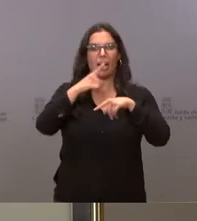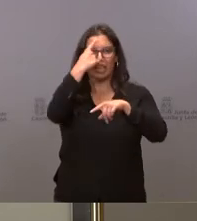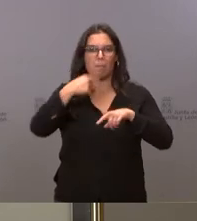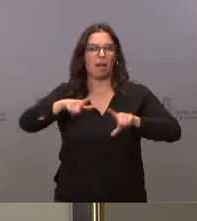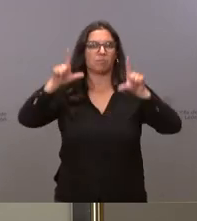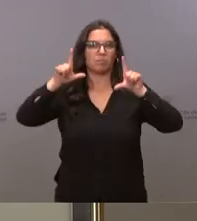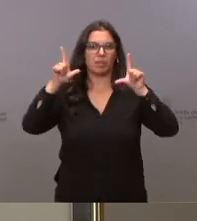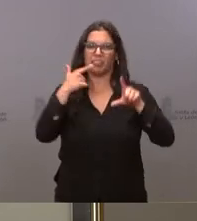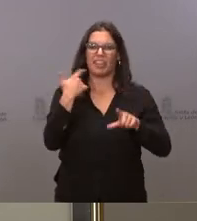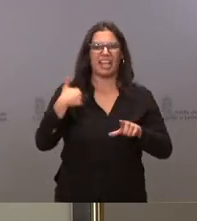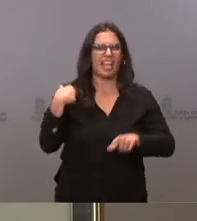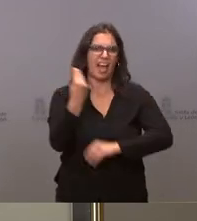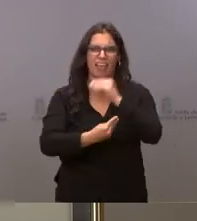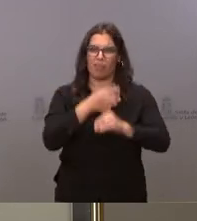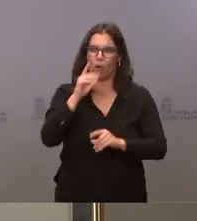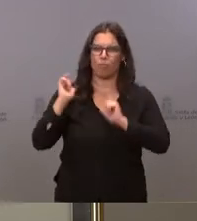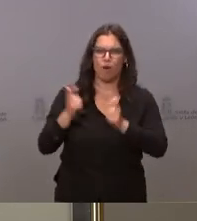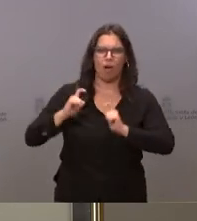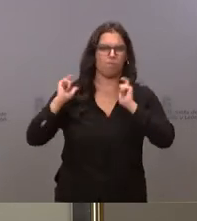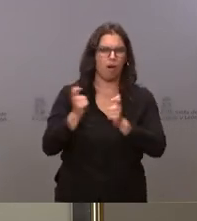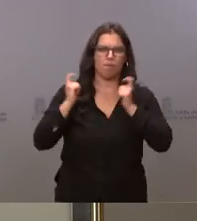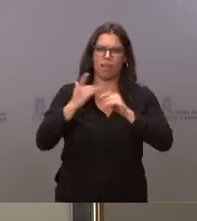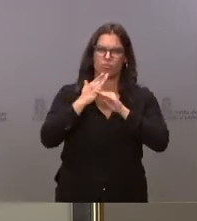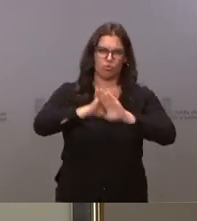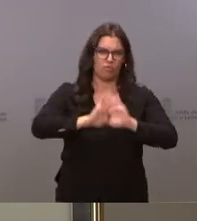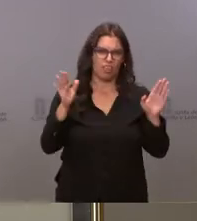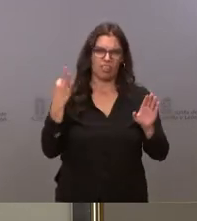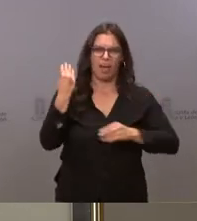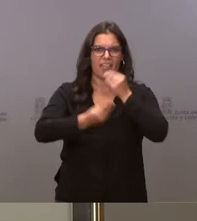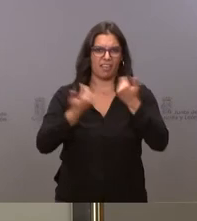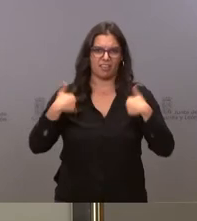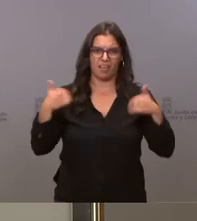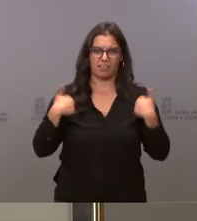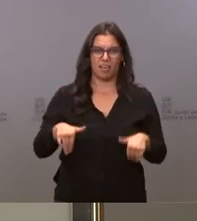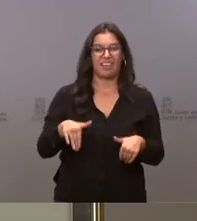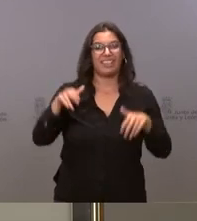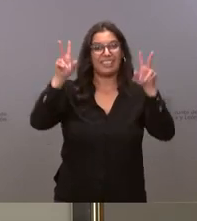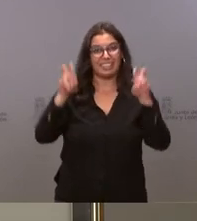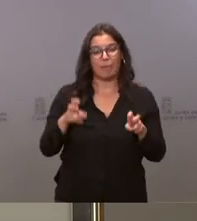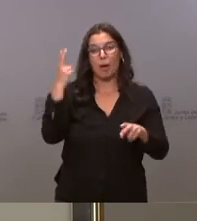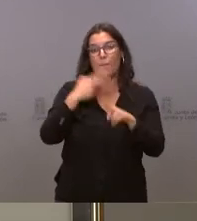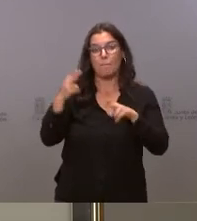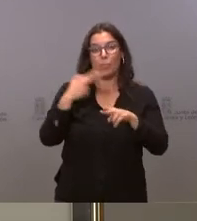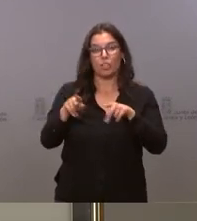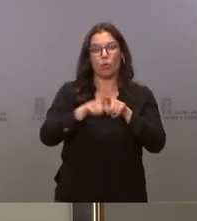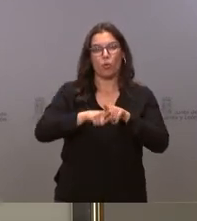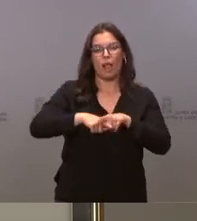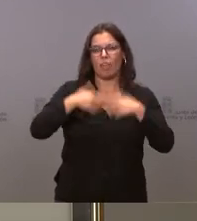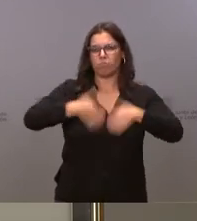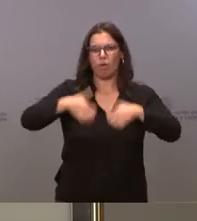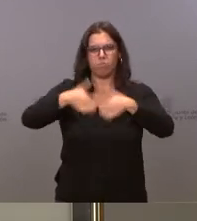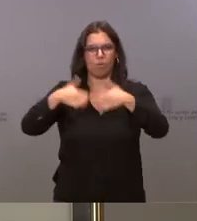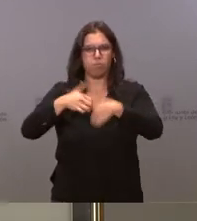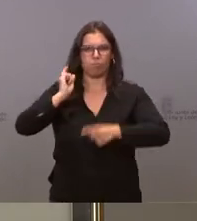ya a la acción porque ya ha habido muchas reuniones previas y ha dicho también que se deje a un lado la política de hechos consumados no sé qué tiene que